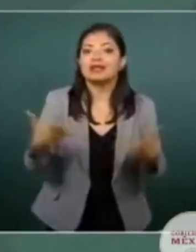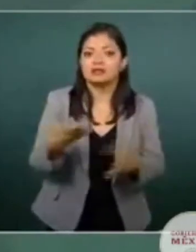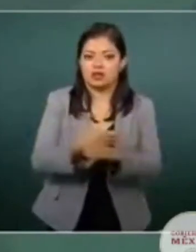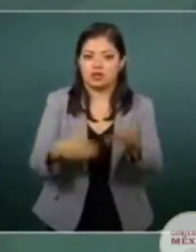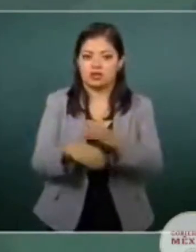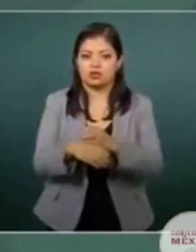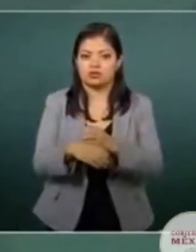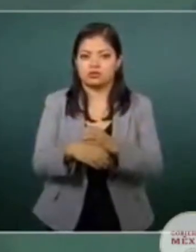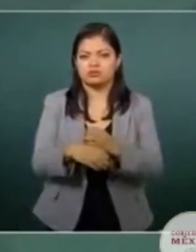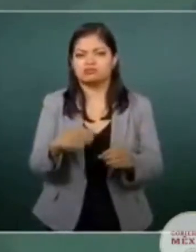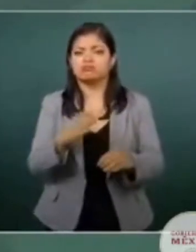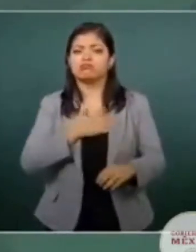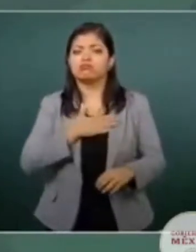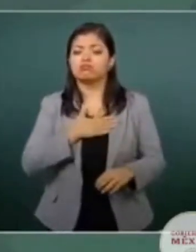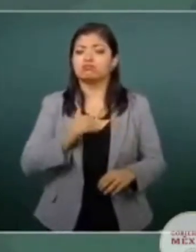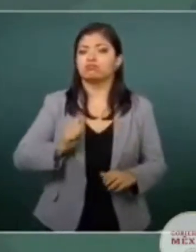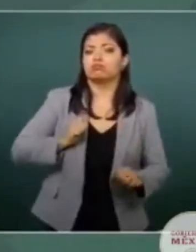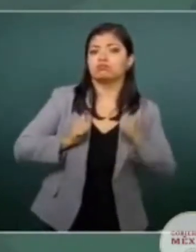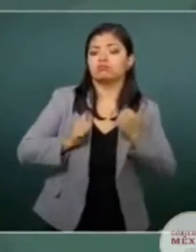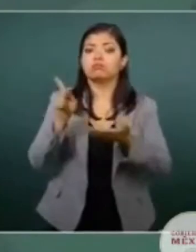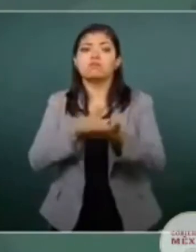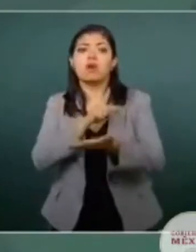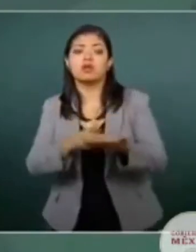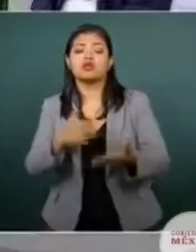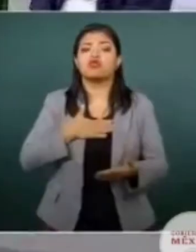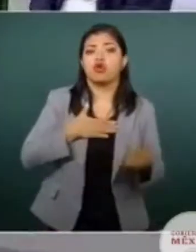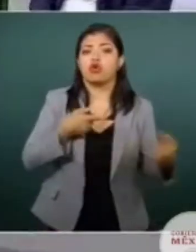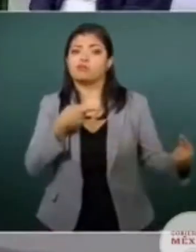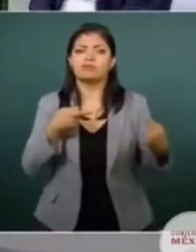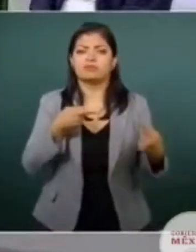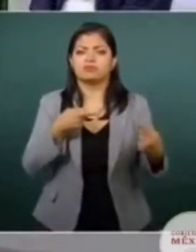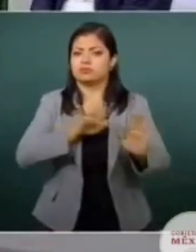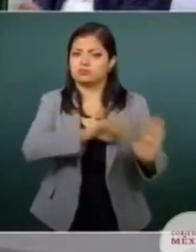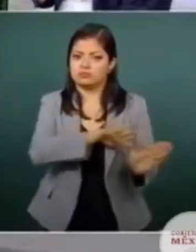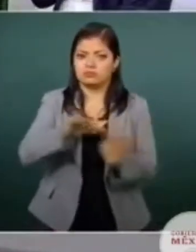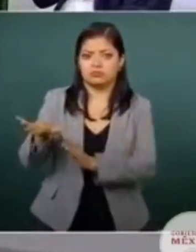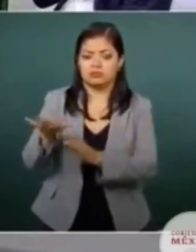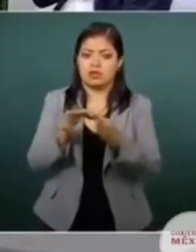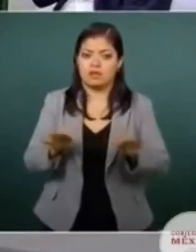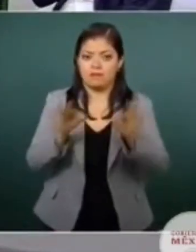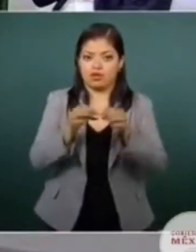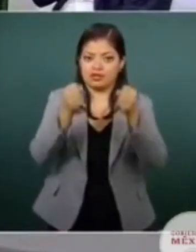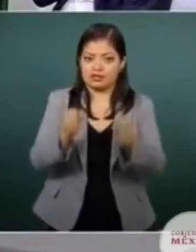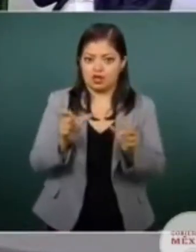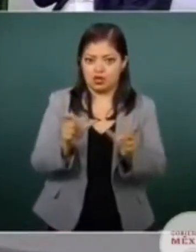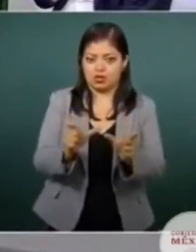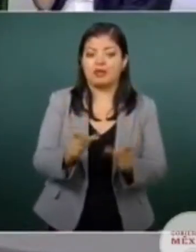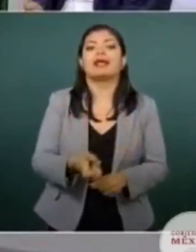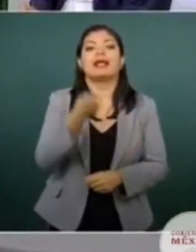banderías partidistas. Y eso es lo que estamos llevando a cabo